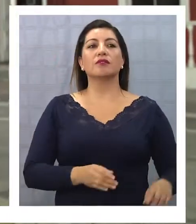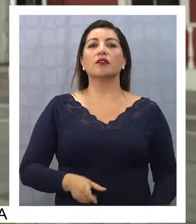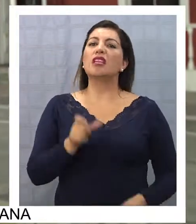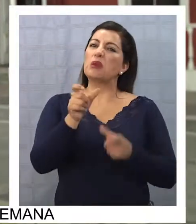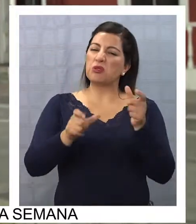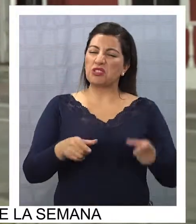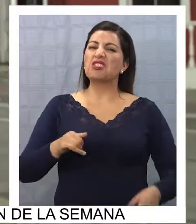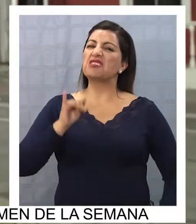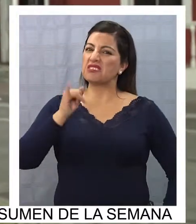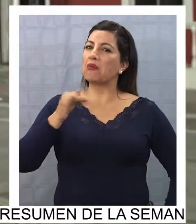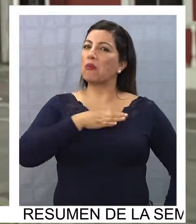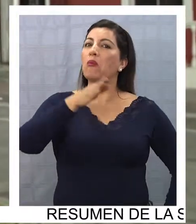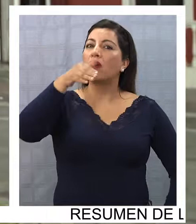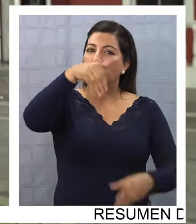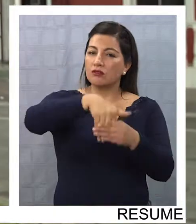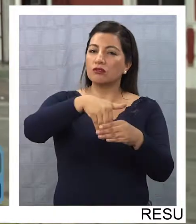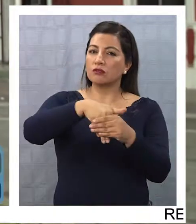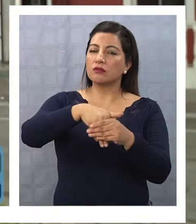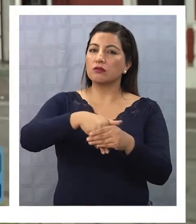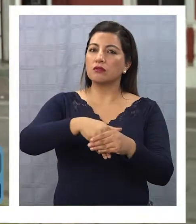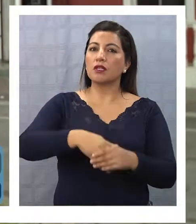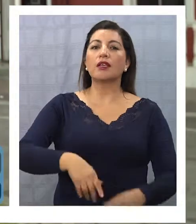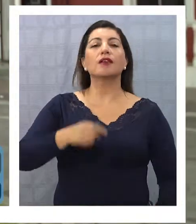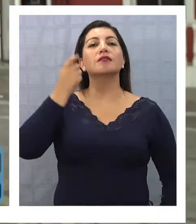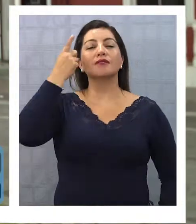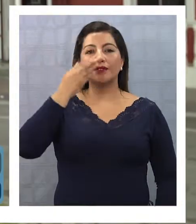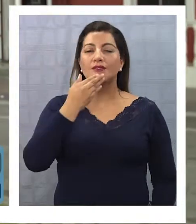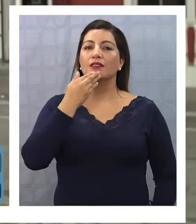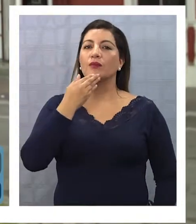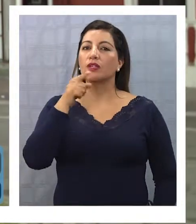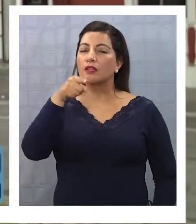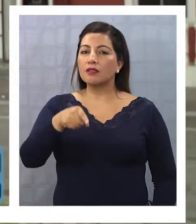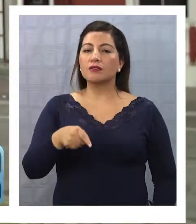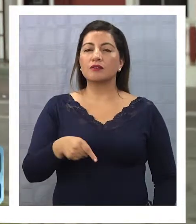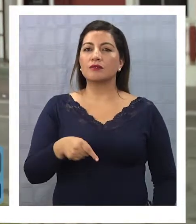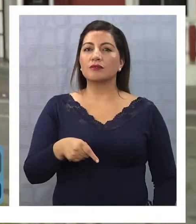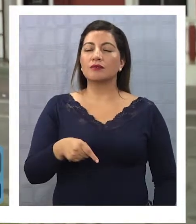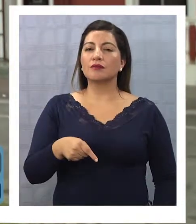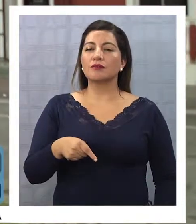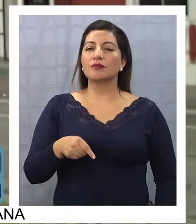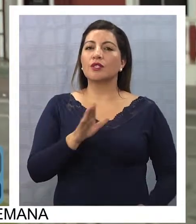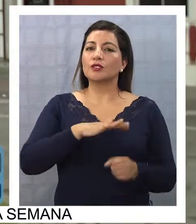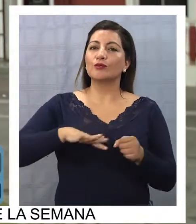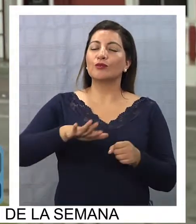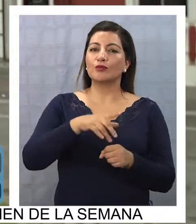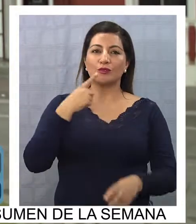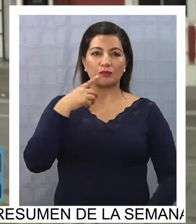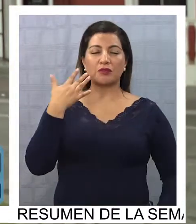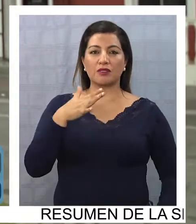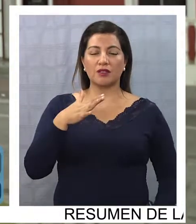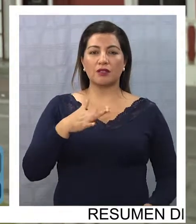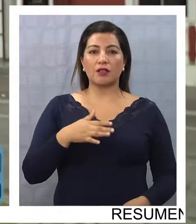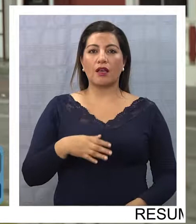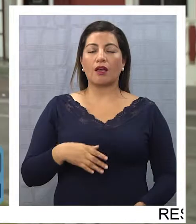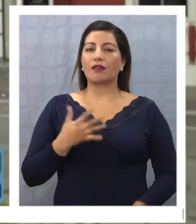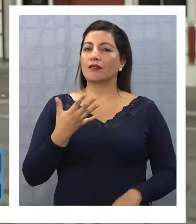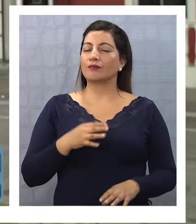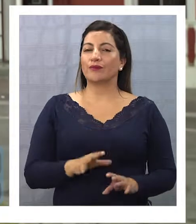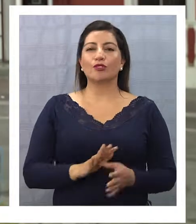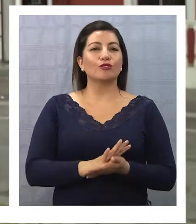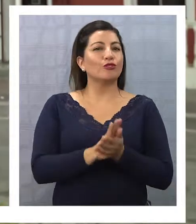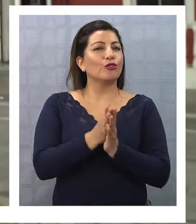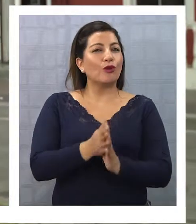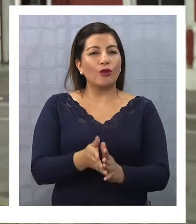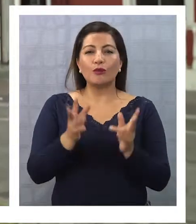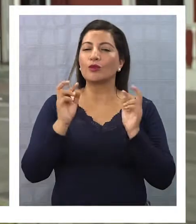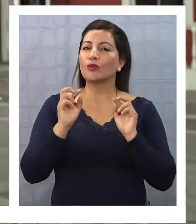ir a votar. Yo creo que se entiende también que es un acto importante y que gracias ahora a todas las oportunidades que tenemos de ver,